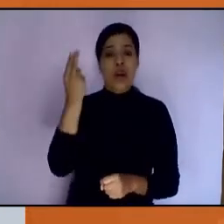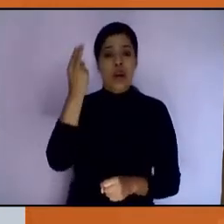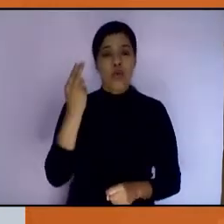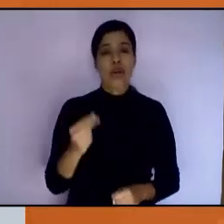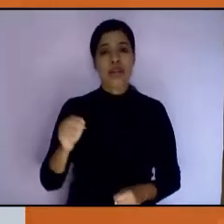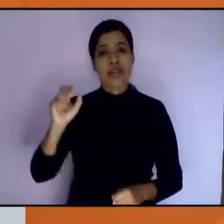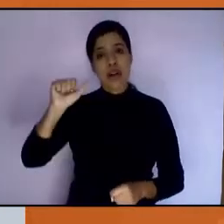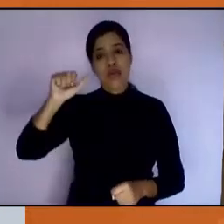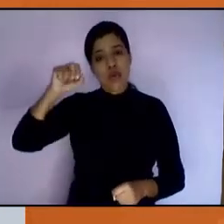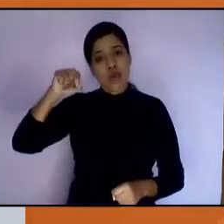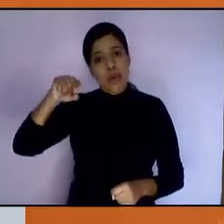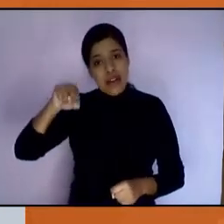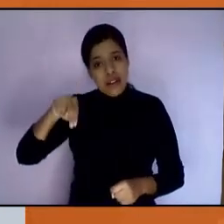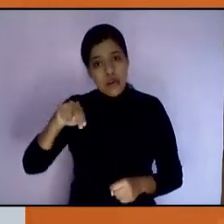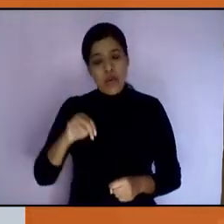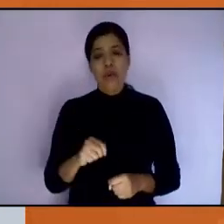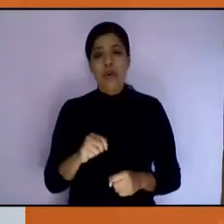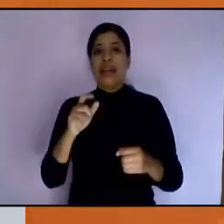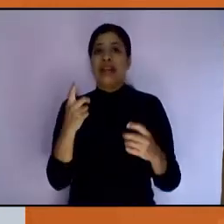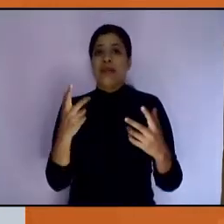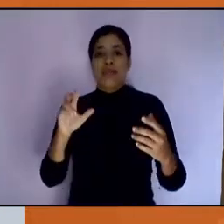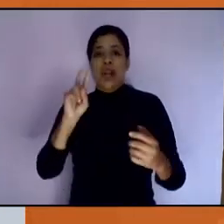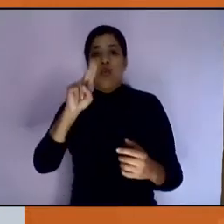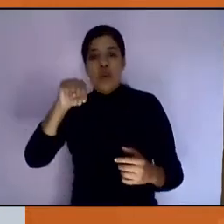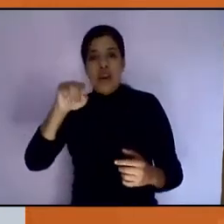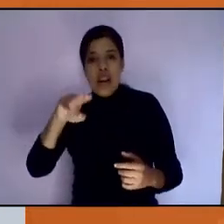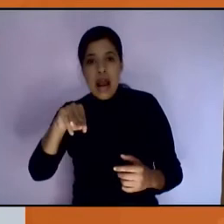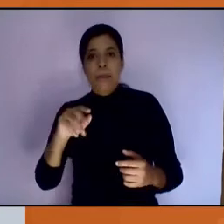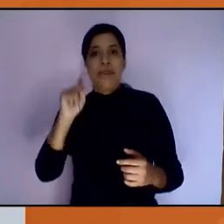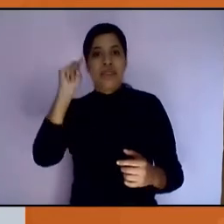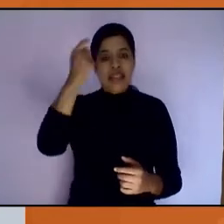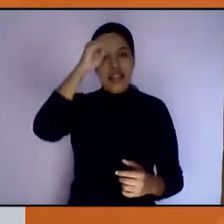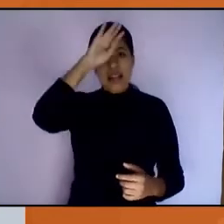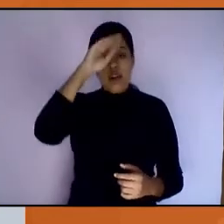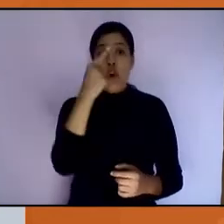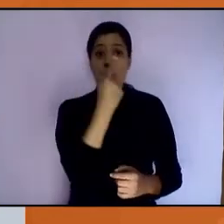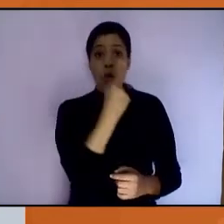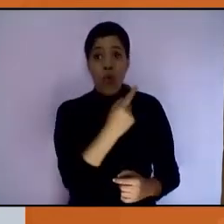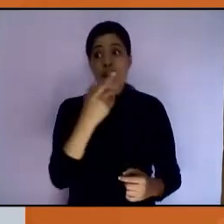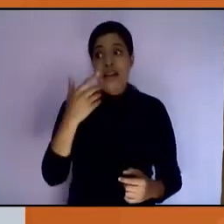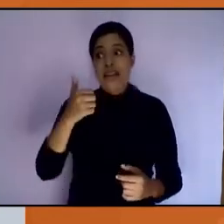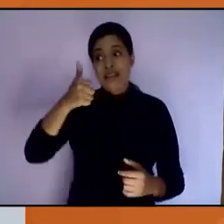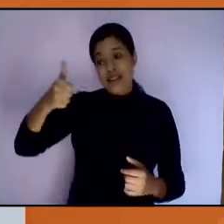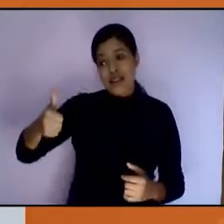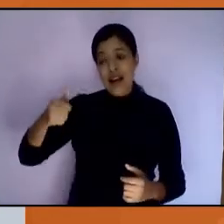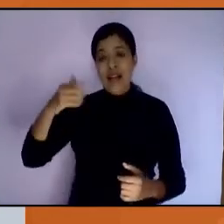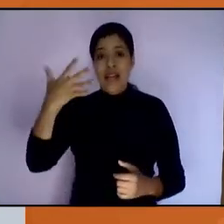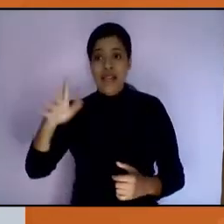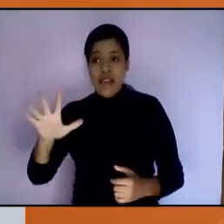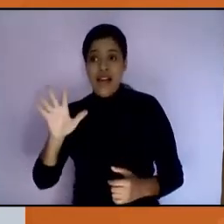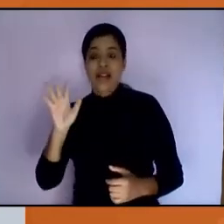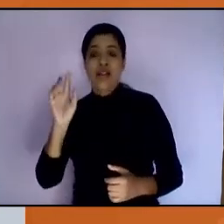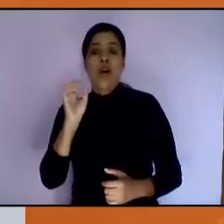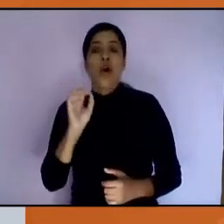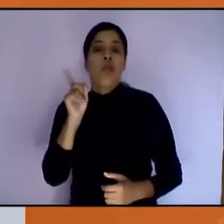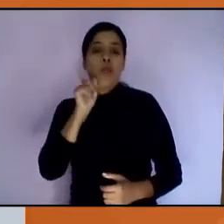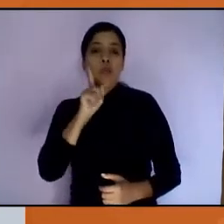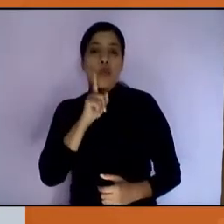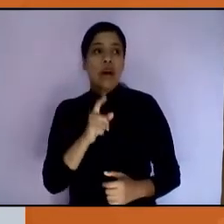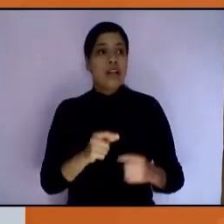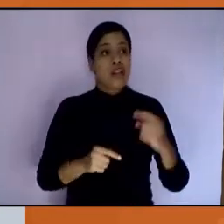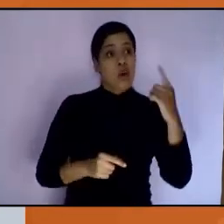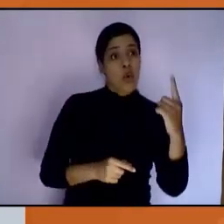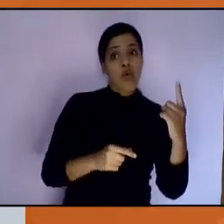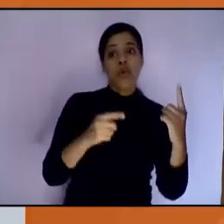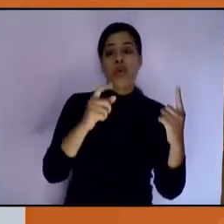colaboran la UNAM y el TEC de Monterrey, una de cada diez mujeres y uno de cada cien hombres hacen trabajos domésticos no